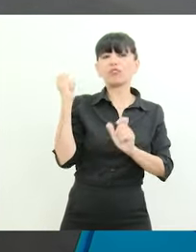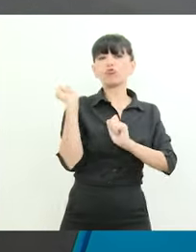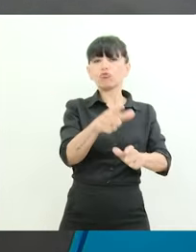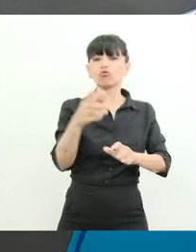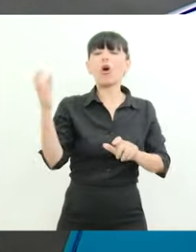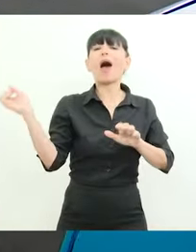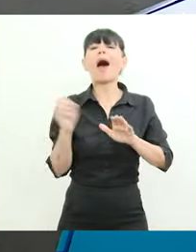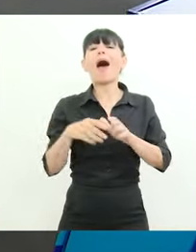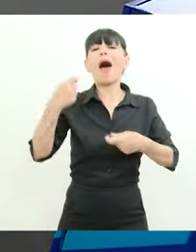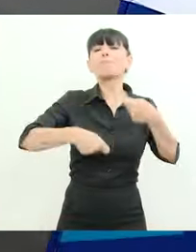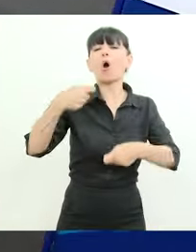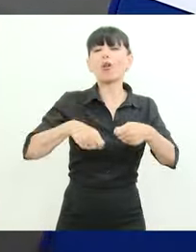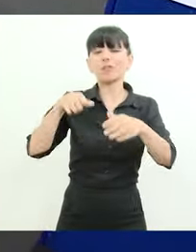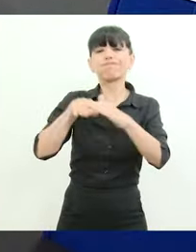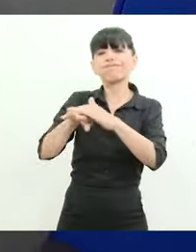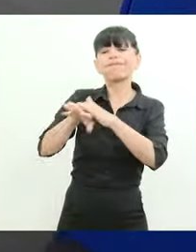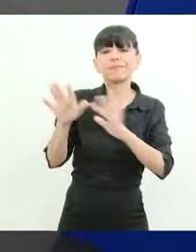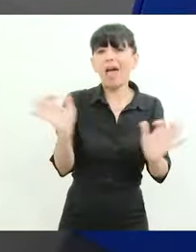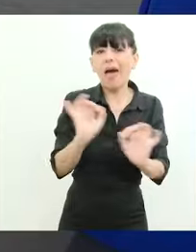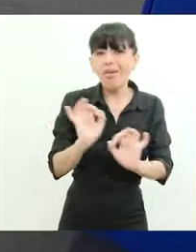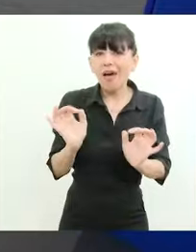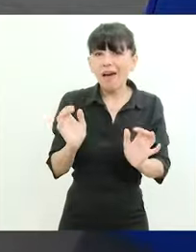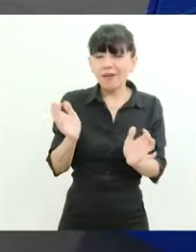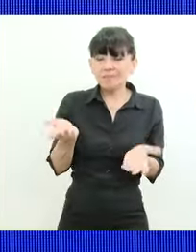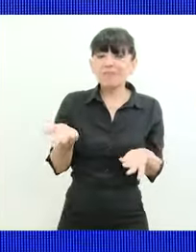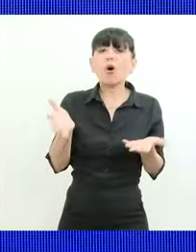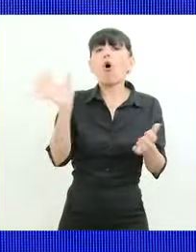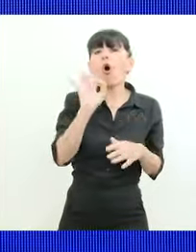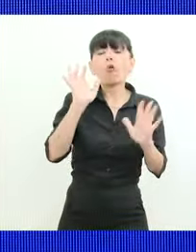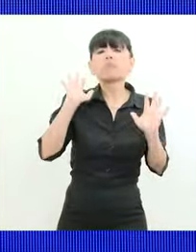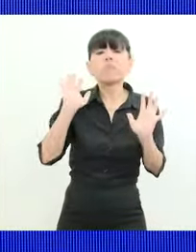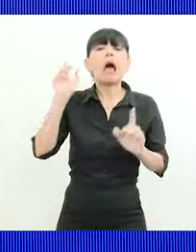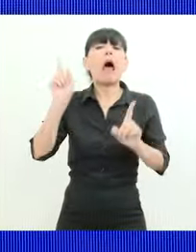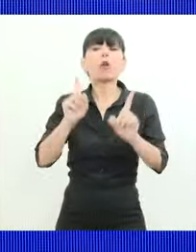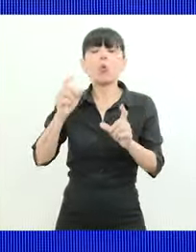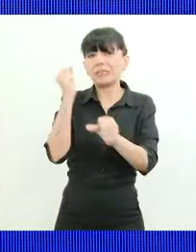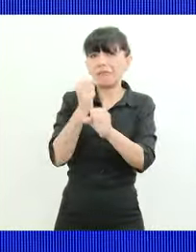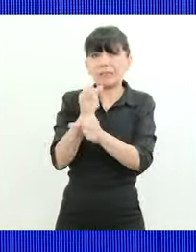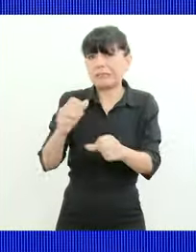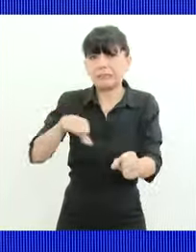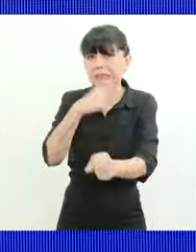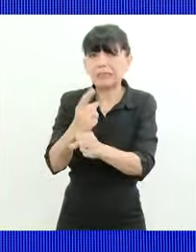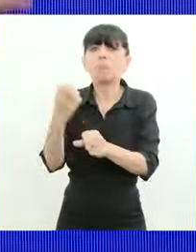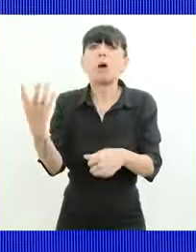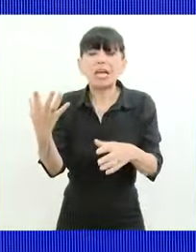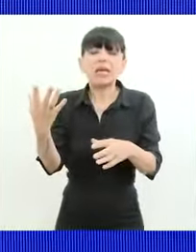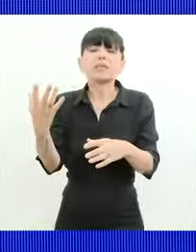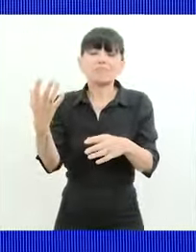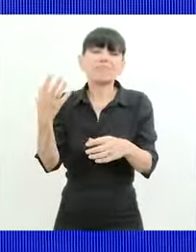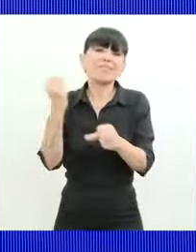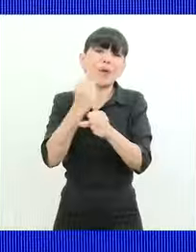no habían tenido aportes y habían estado concentradas en las tareas de cuidado me tocó además cambiar